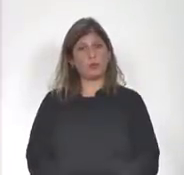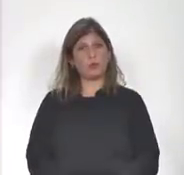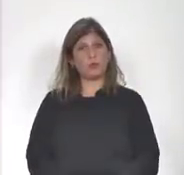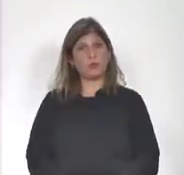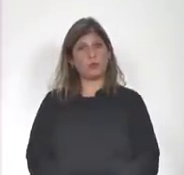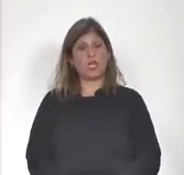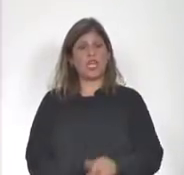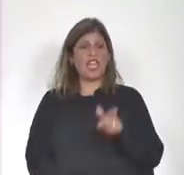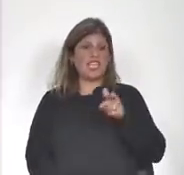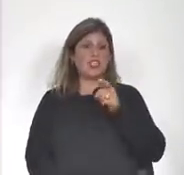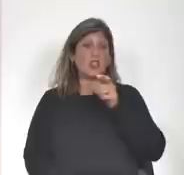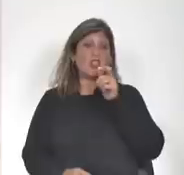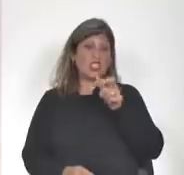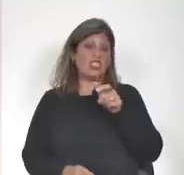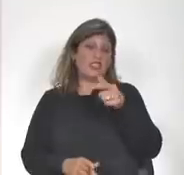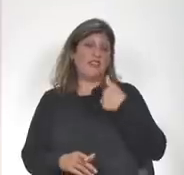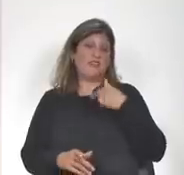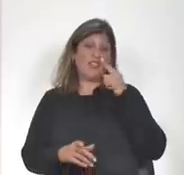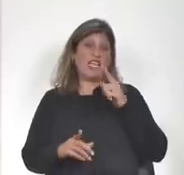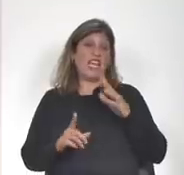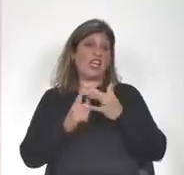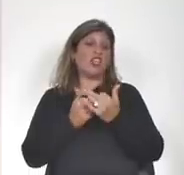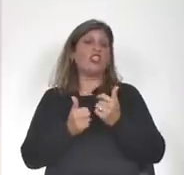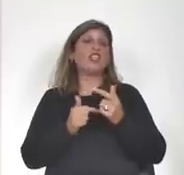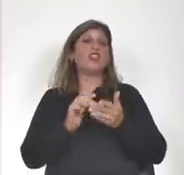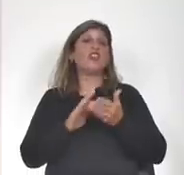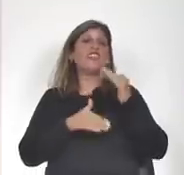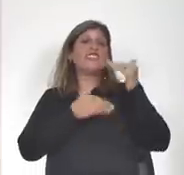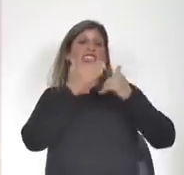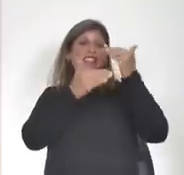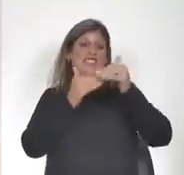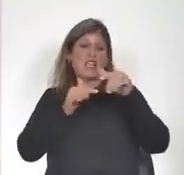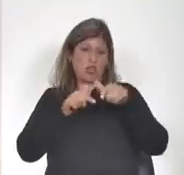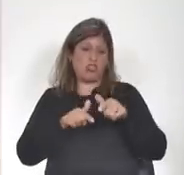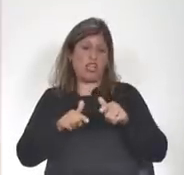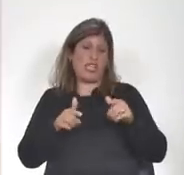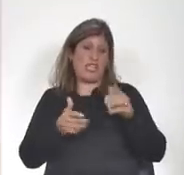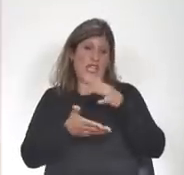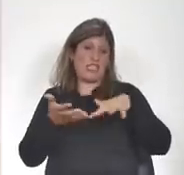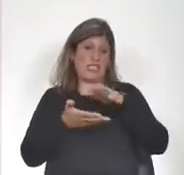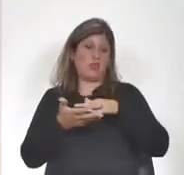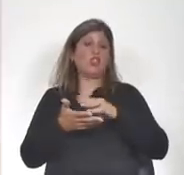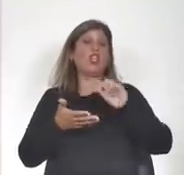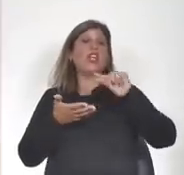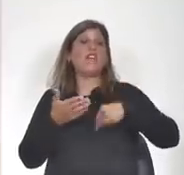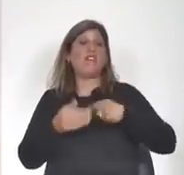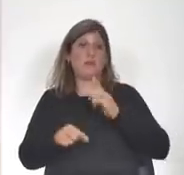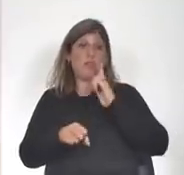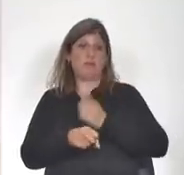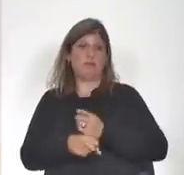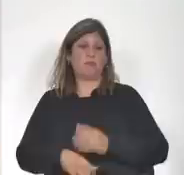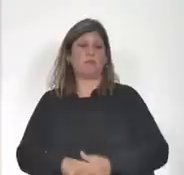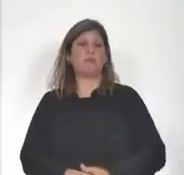es decir esto tiene que ver con el contexto en el que se desarrolla este hecho y la firma de la resolución